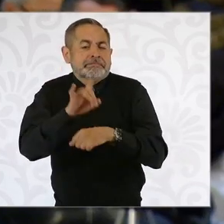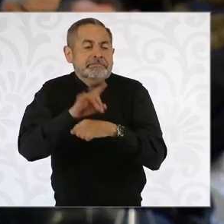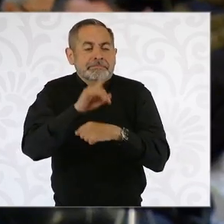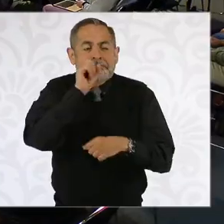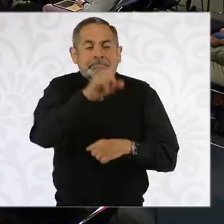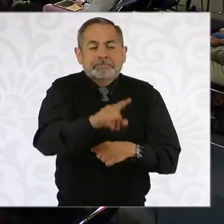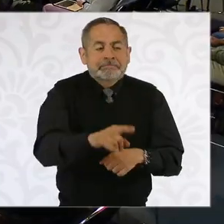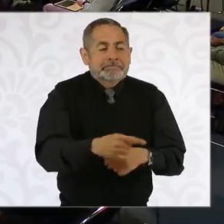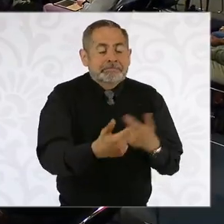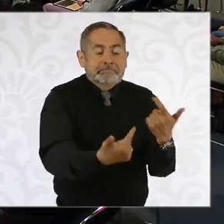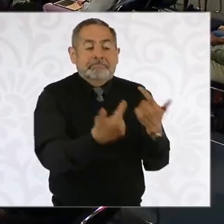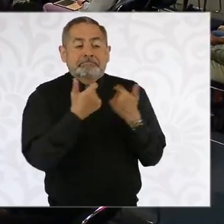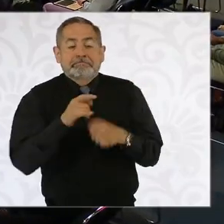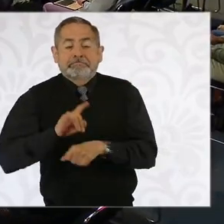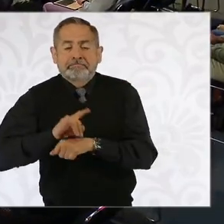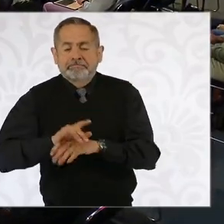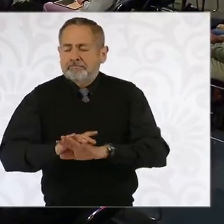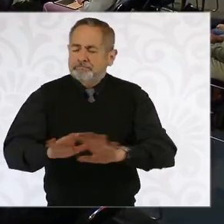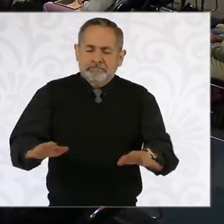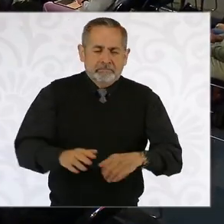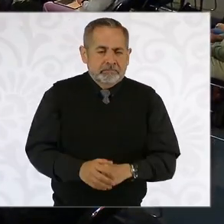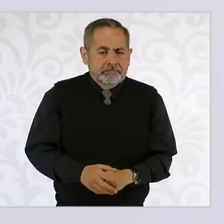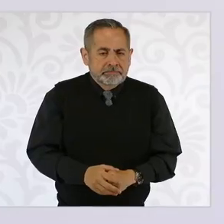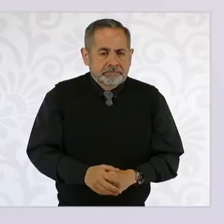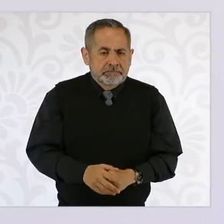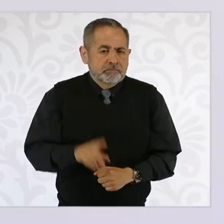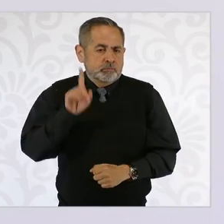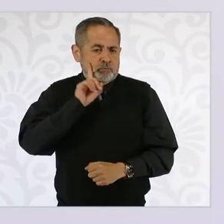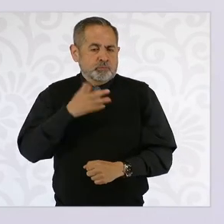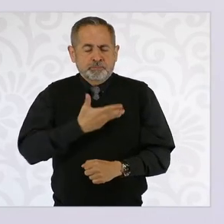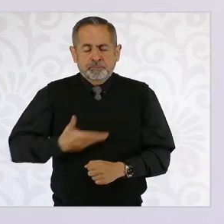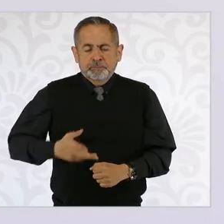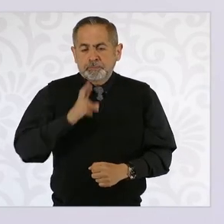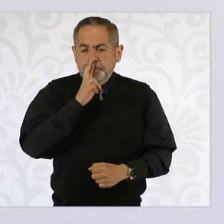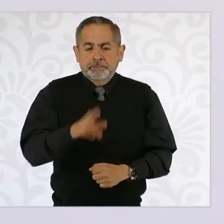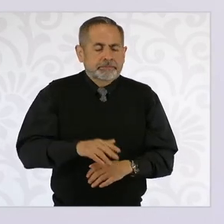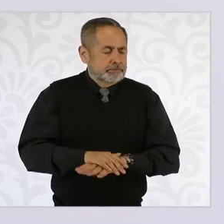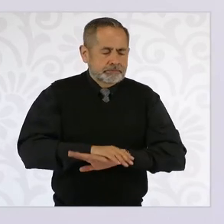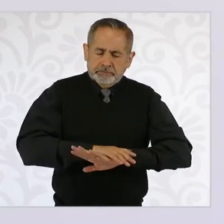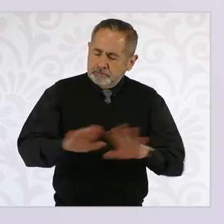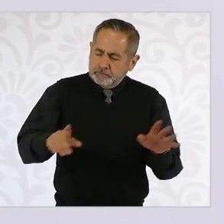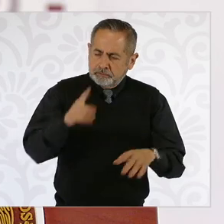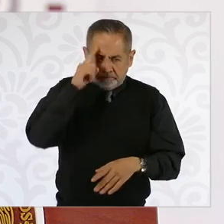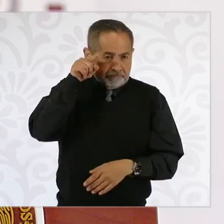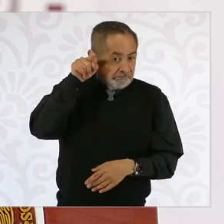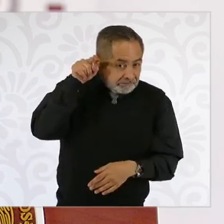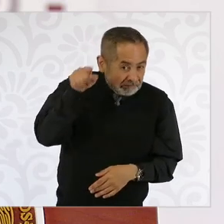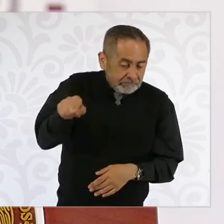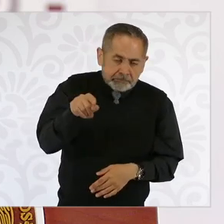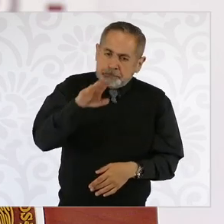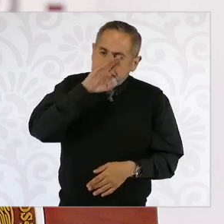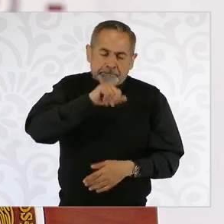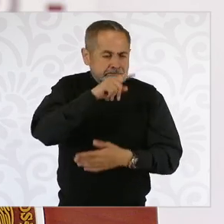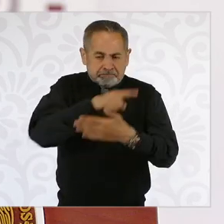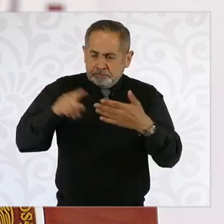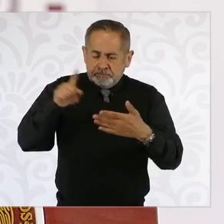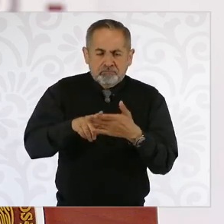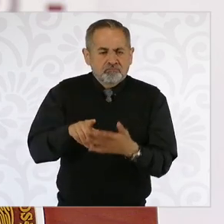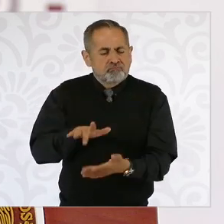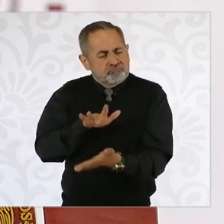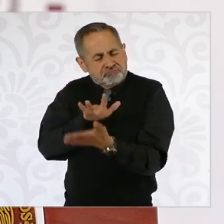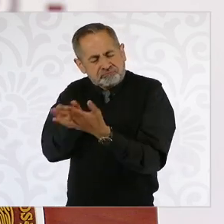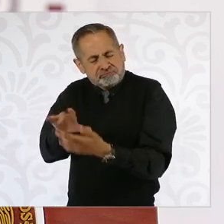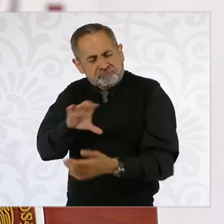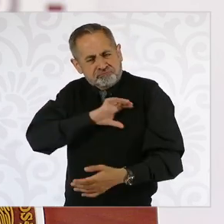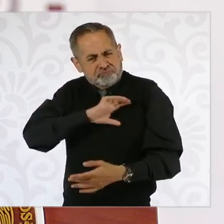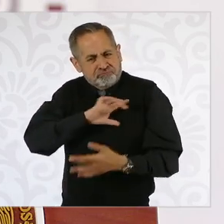opinión? Muchas gracias. Por supuesto que lo condenamos, nuestra solidaridad con Evo Morales. Y siempre un